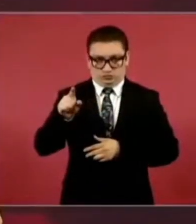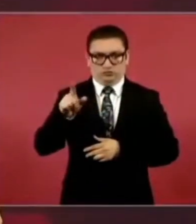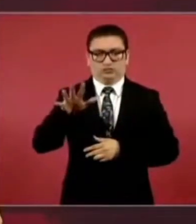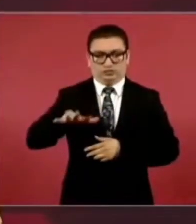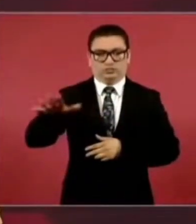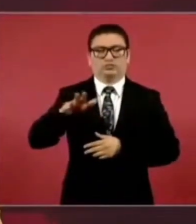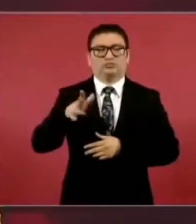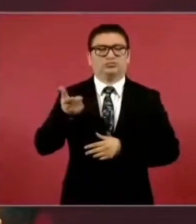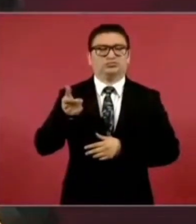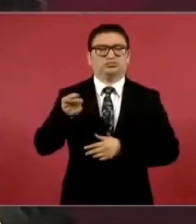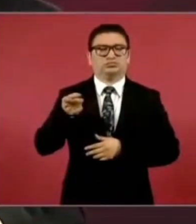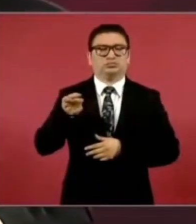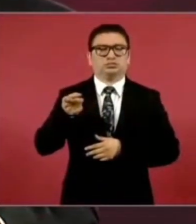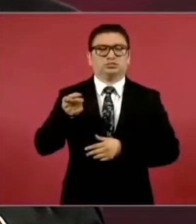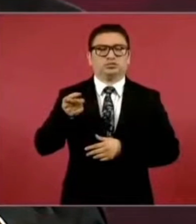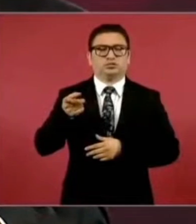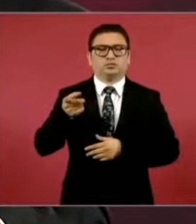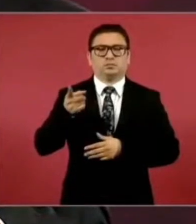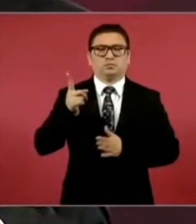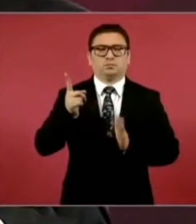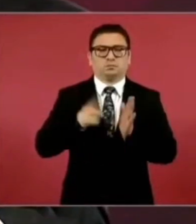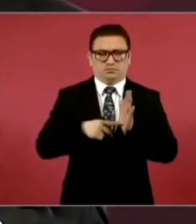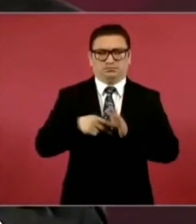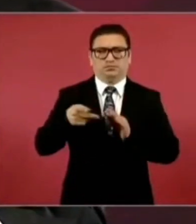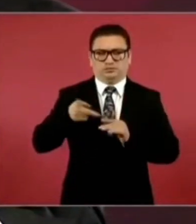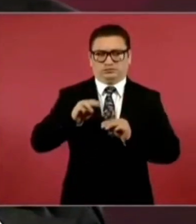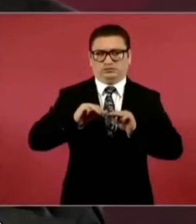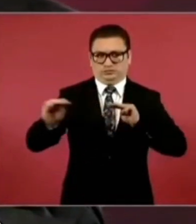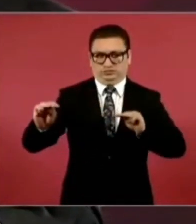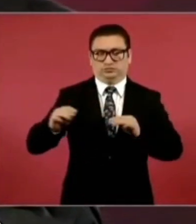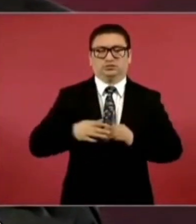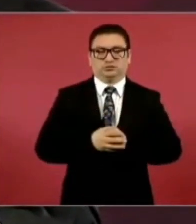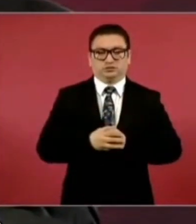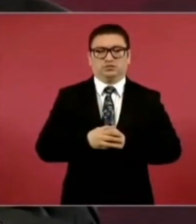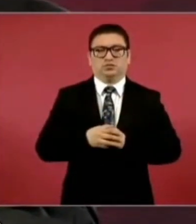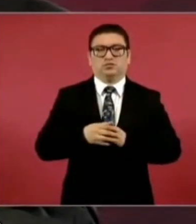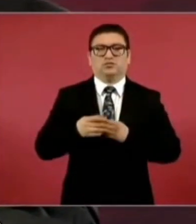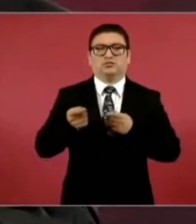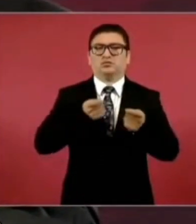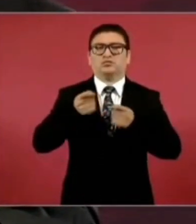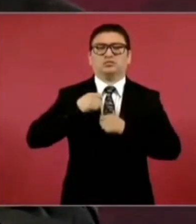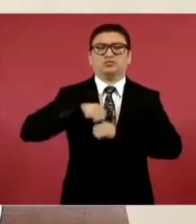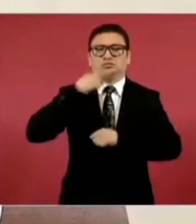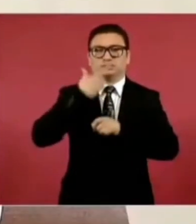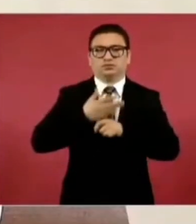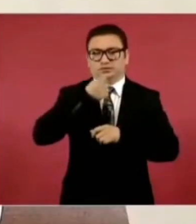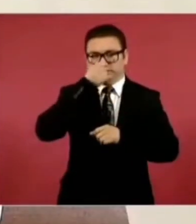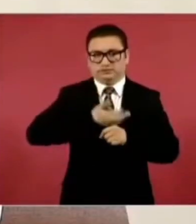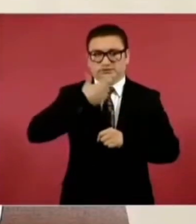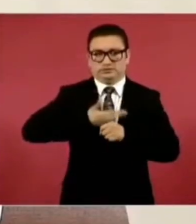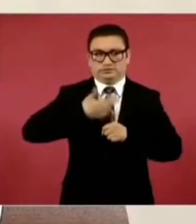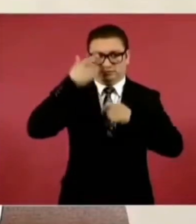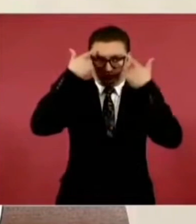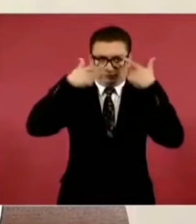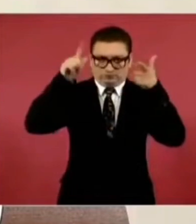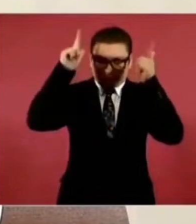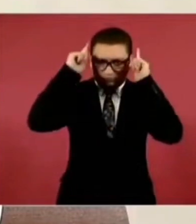son mil kilómetros manejado por una empresa de la Secretaría de Marina